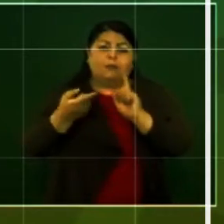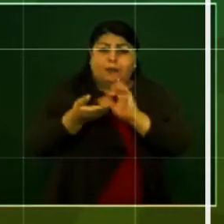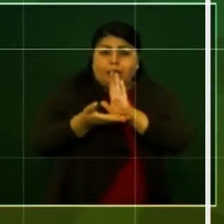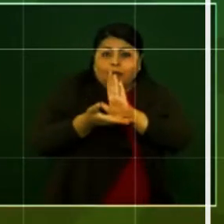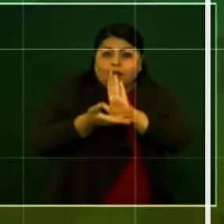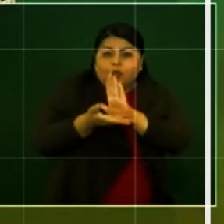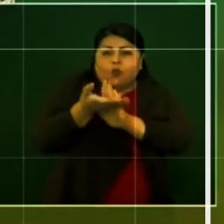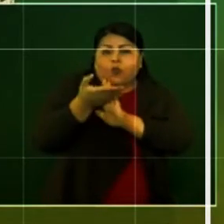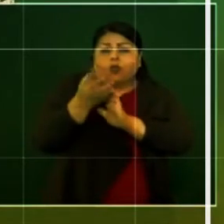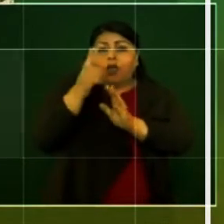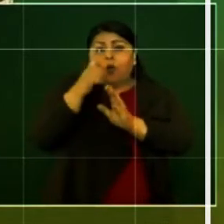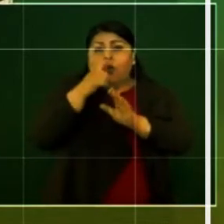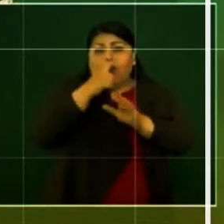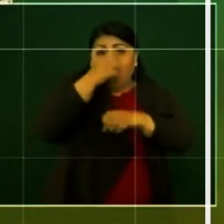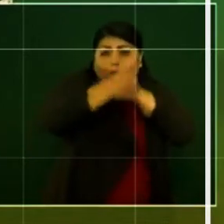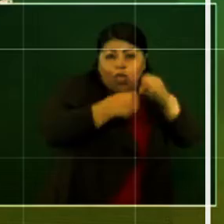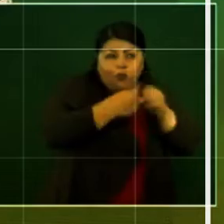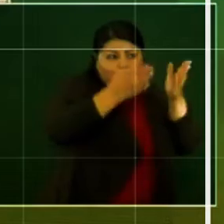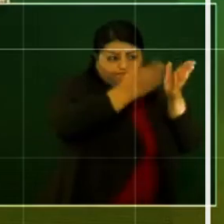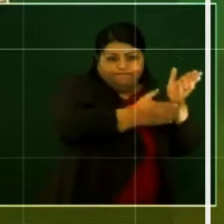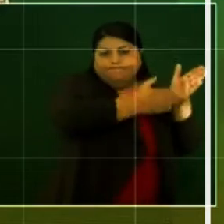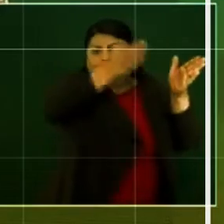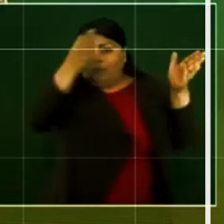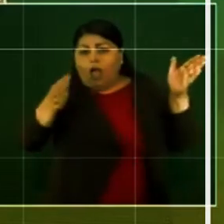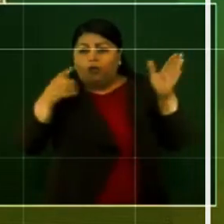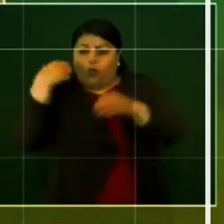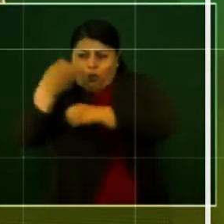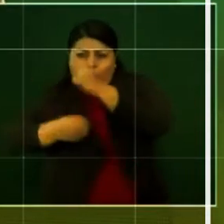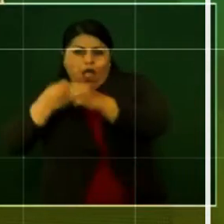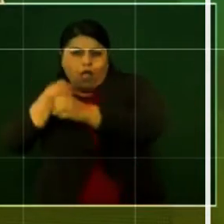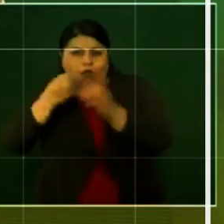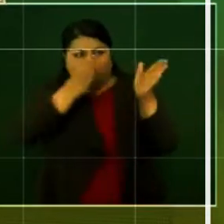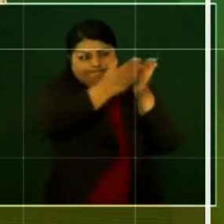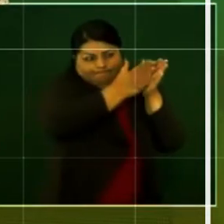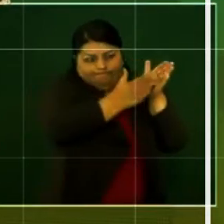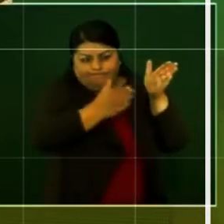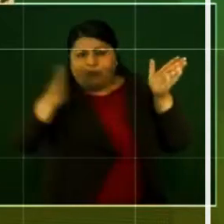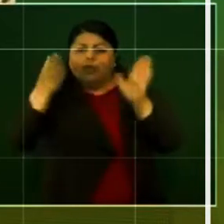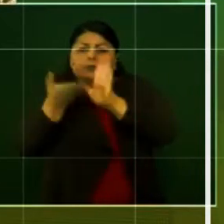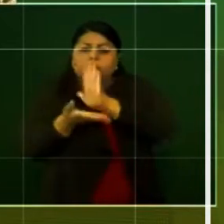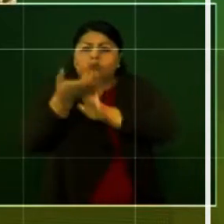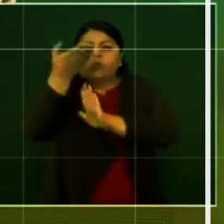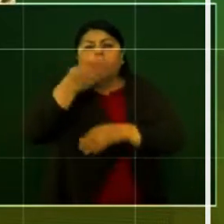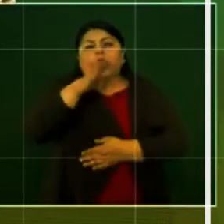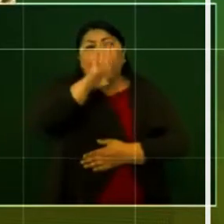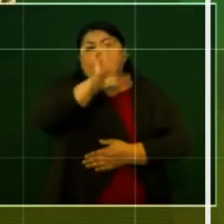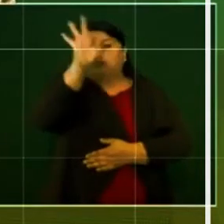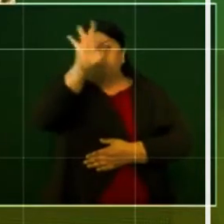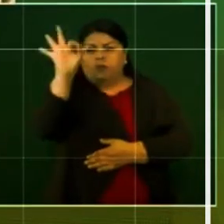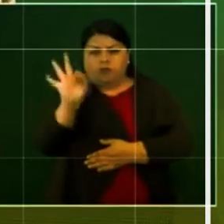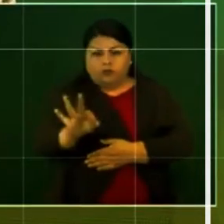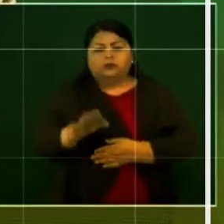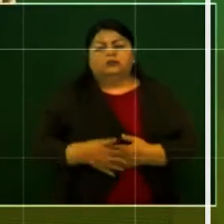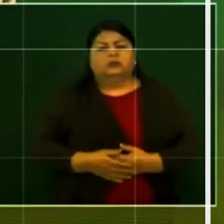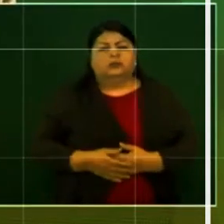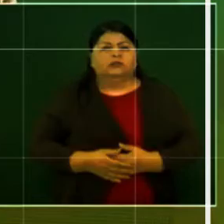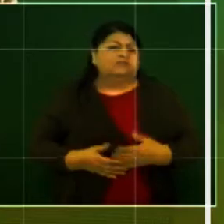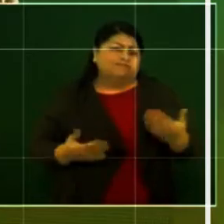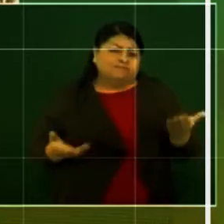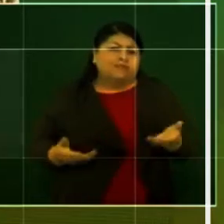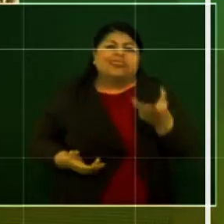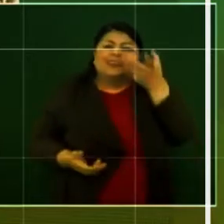un año a otro del 4 por ciento. Esto mismo